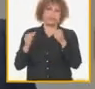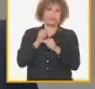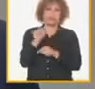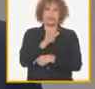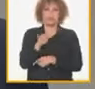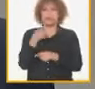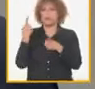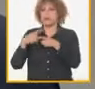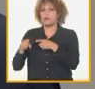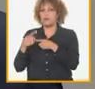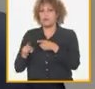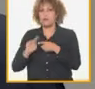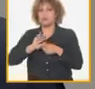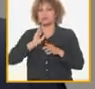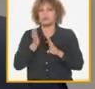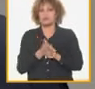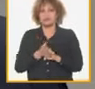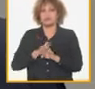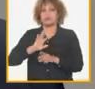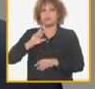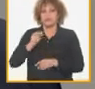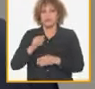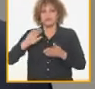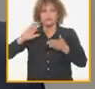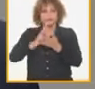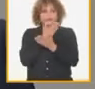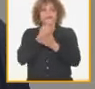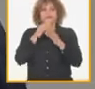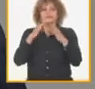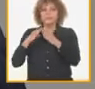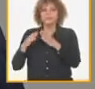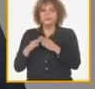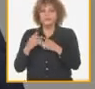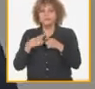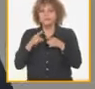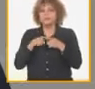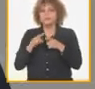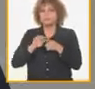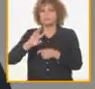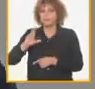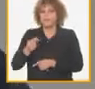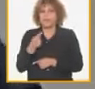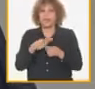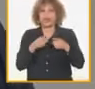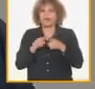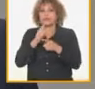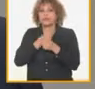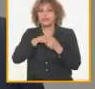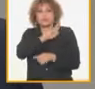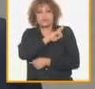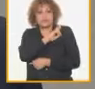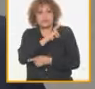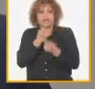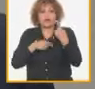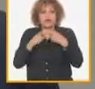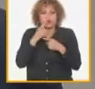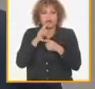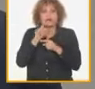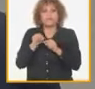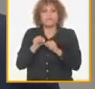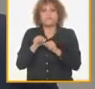accesorias la confiscación el decomiso la prohibición de ocupar determinadas responsabilidades o desarrollar